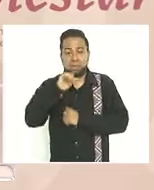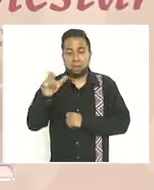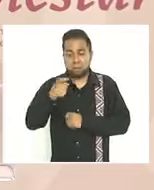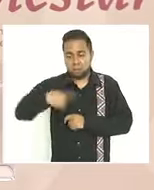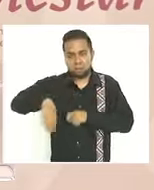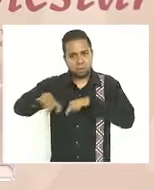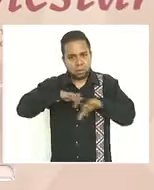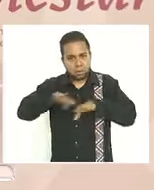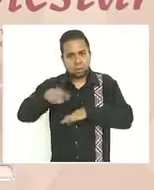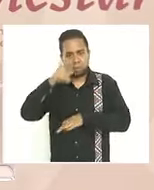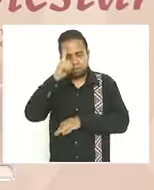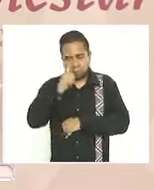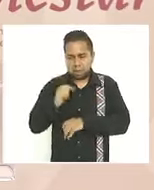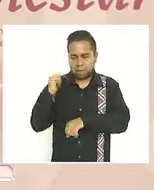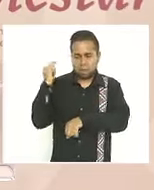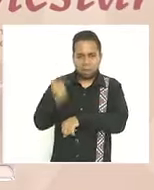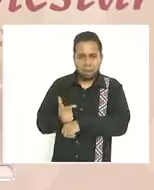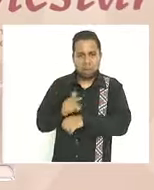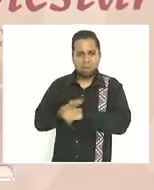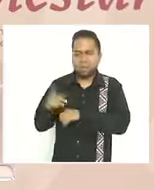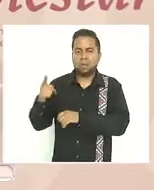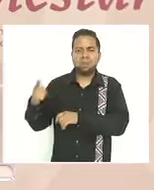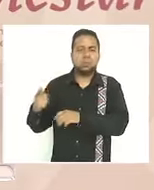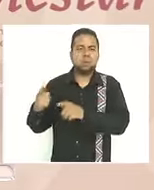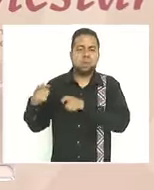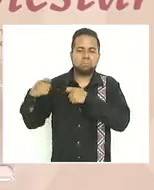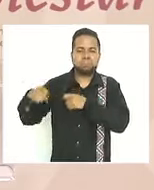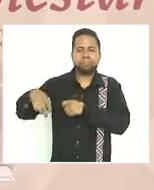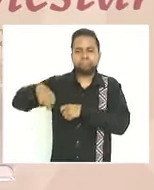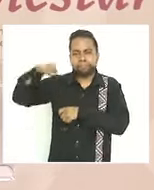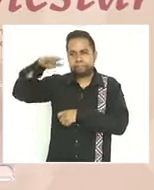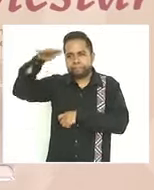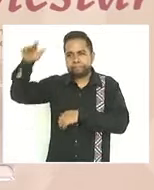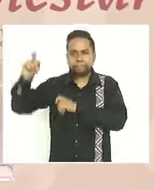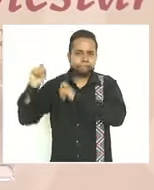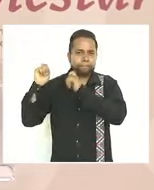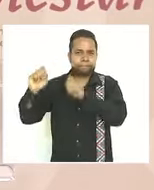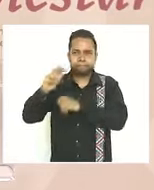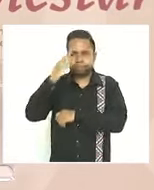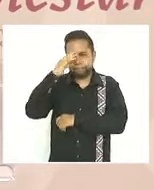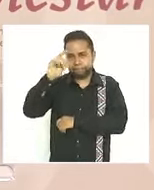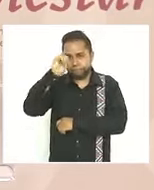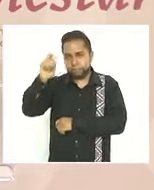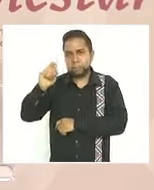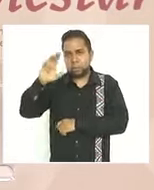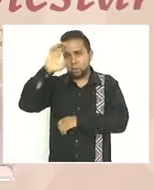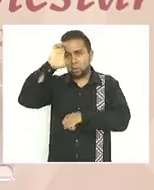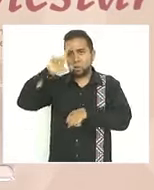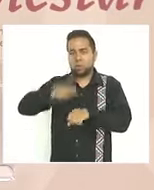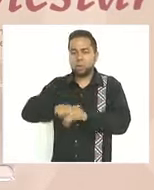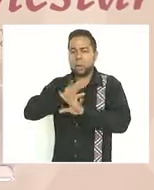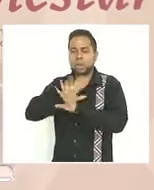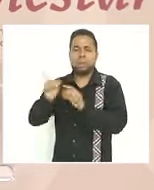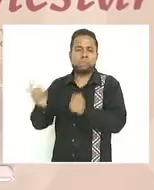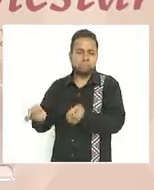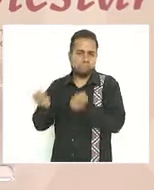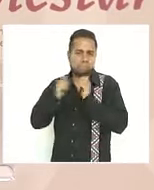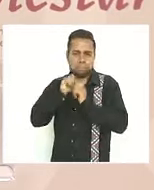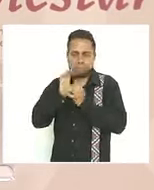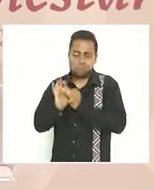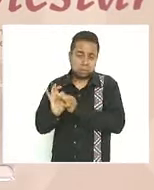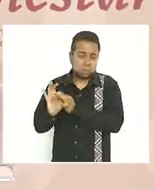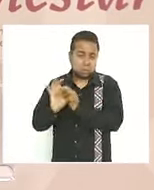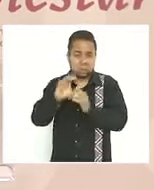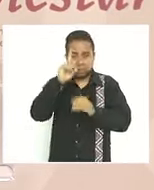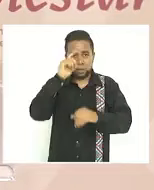trabaja para reconocer el legado de nuestros adultos mayores la cultura que nos han heredado y la unidad